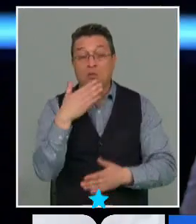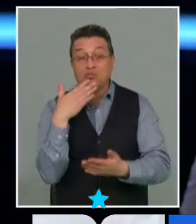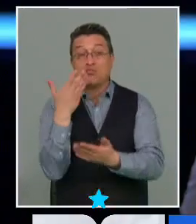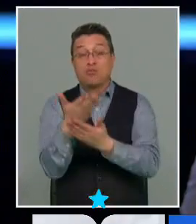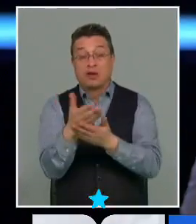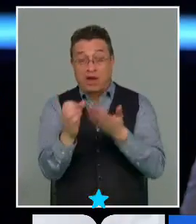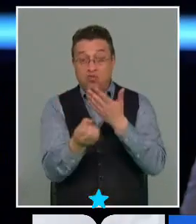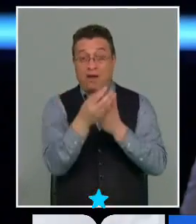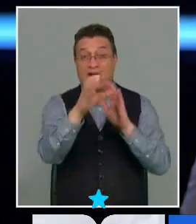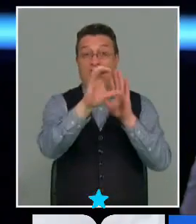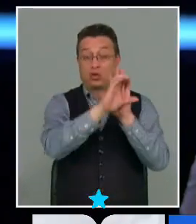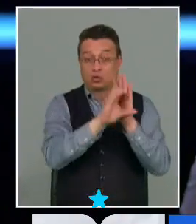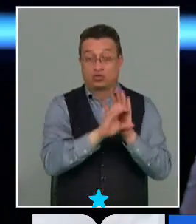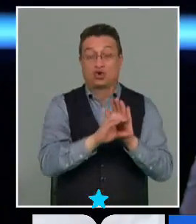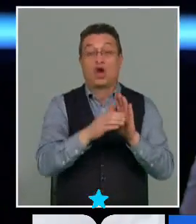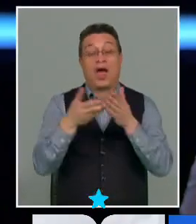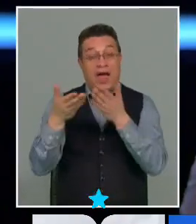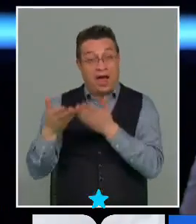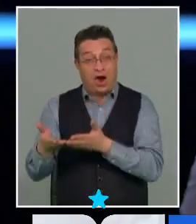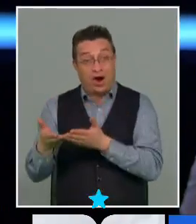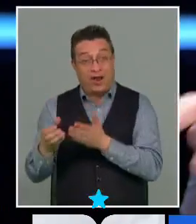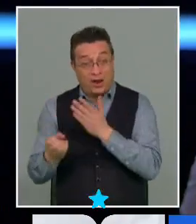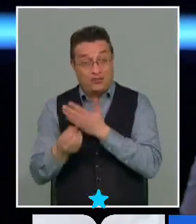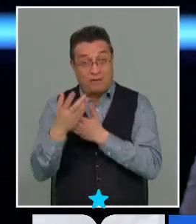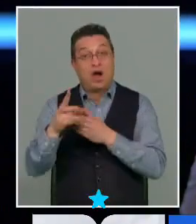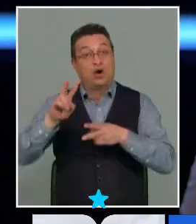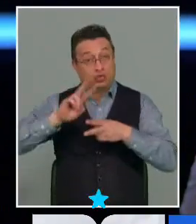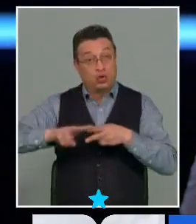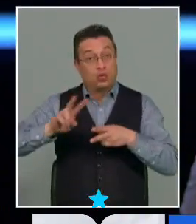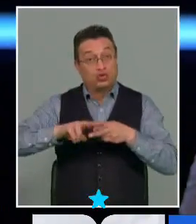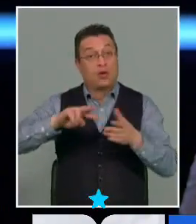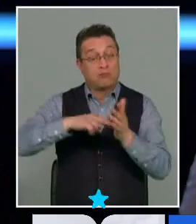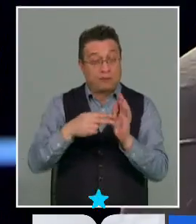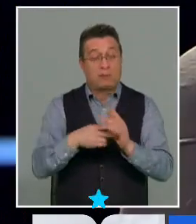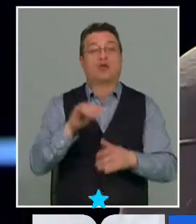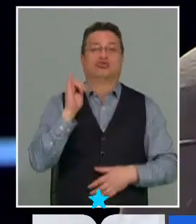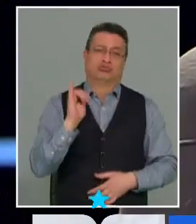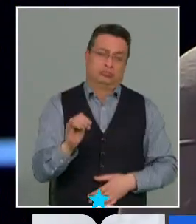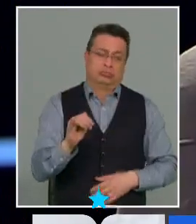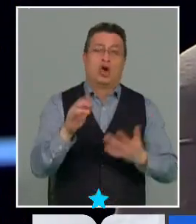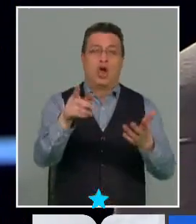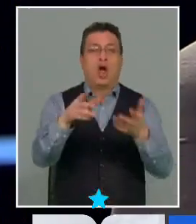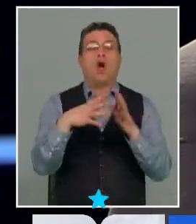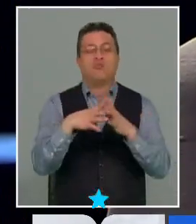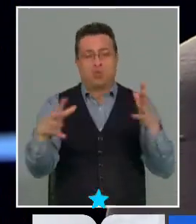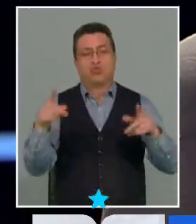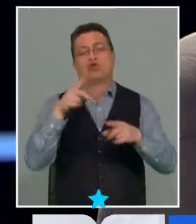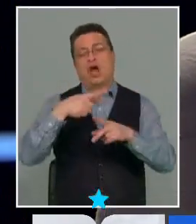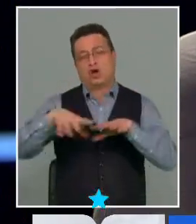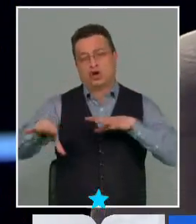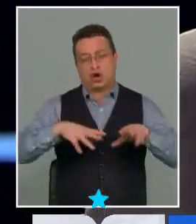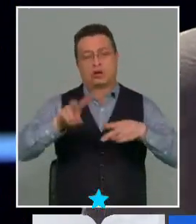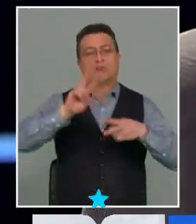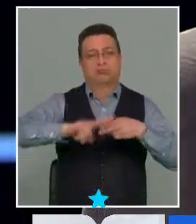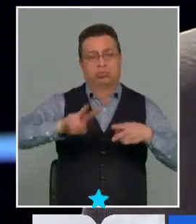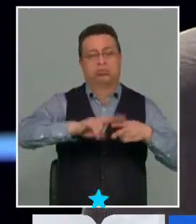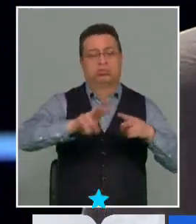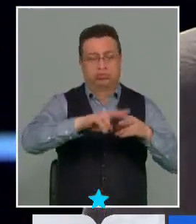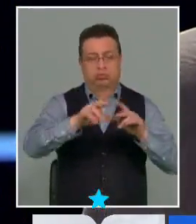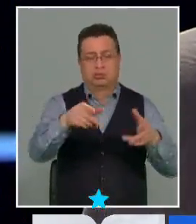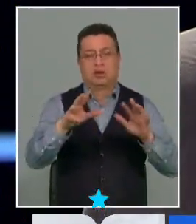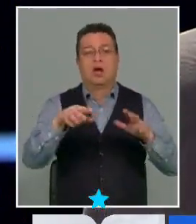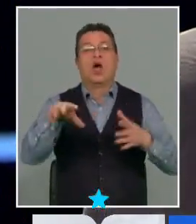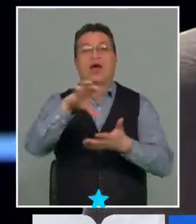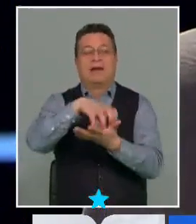de nueva Constitución en vigencia solucionaría estos conflictos que mencioné? Hay varias cuestiones que resuelve en términos de las relaciones con las primeras